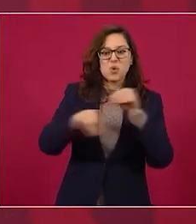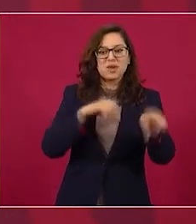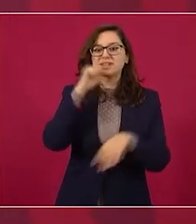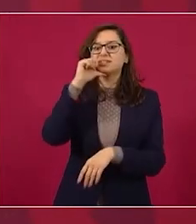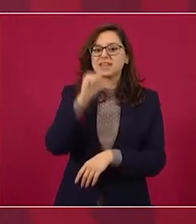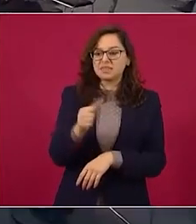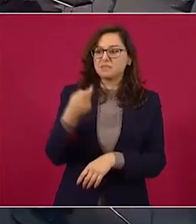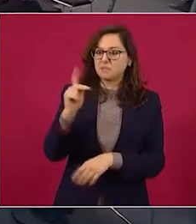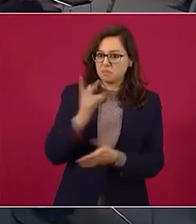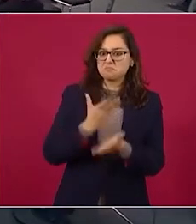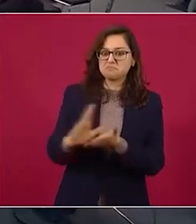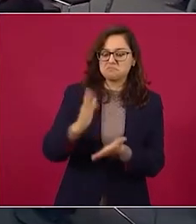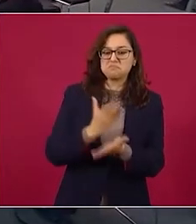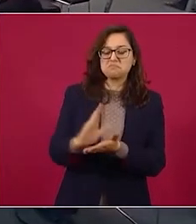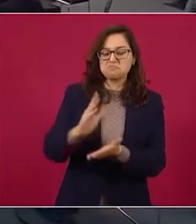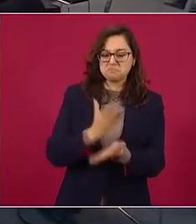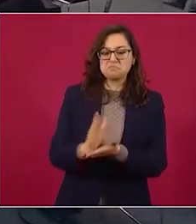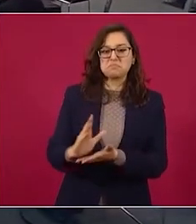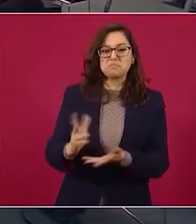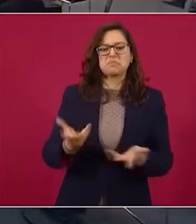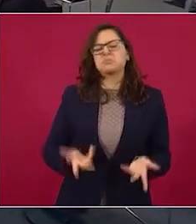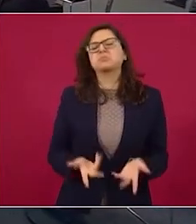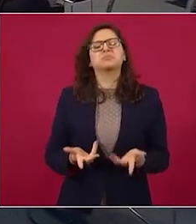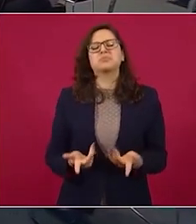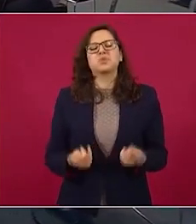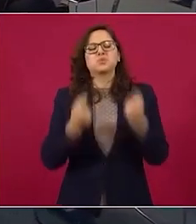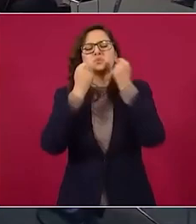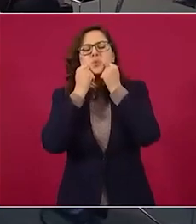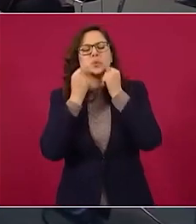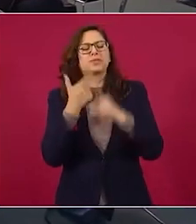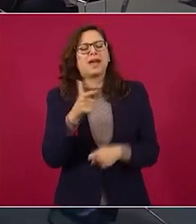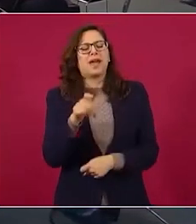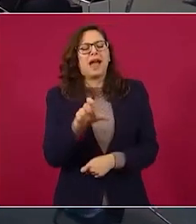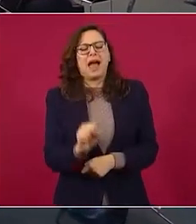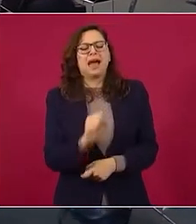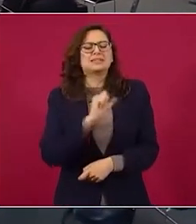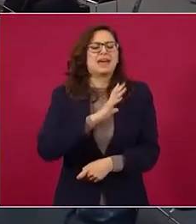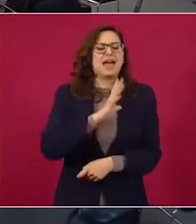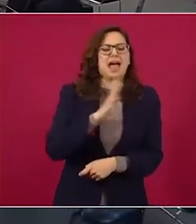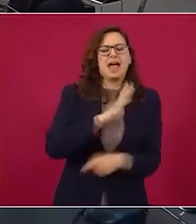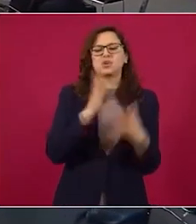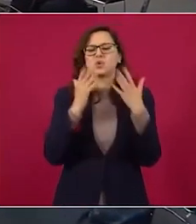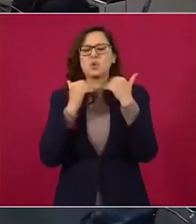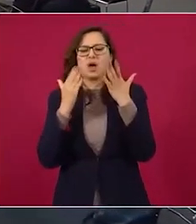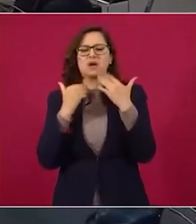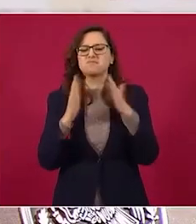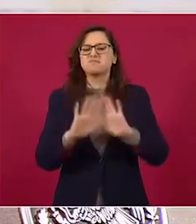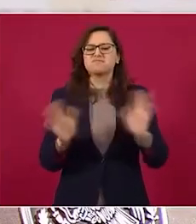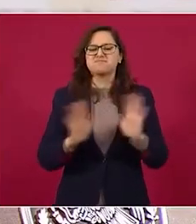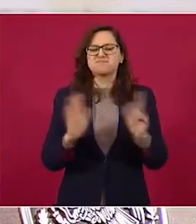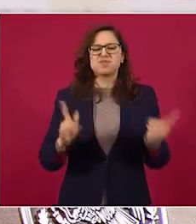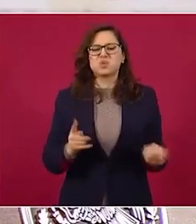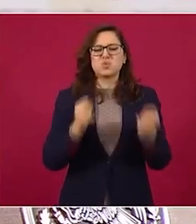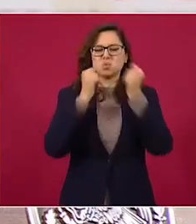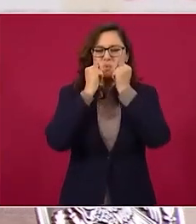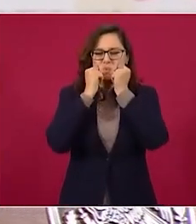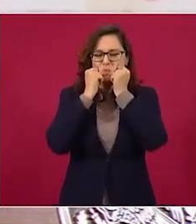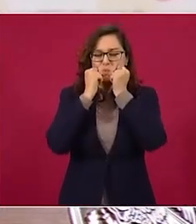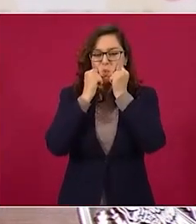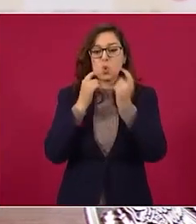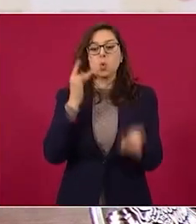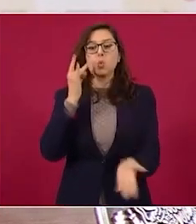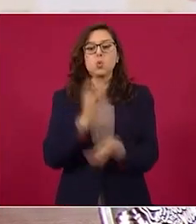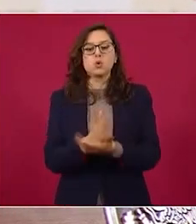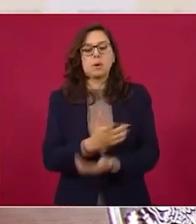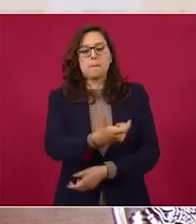Octavio no era no les importaba sacar gas lo que les importaba era el